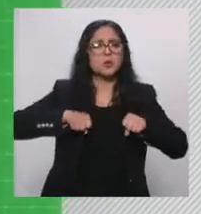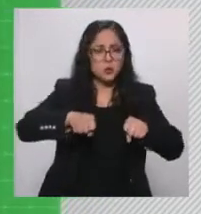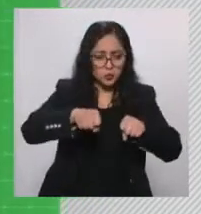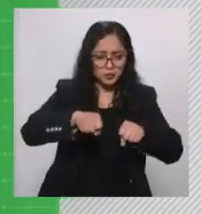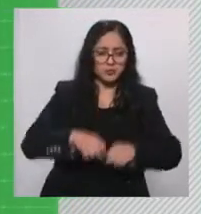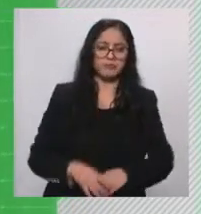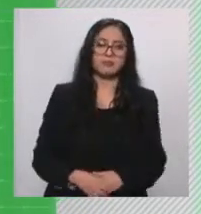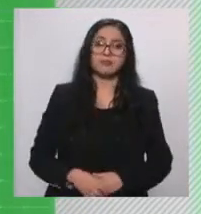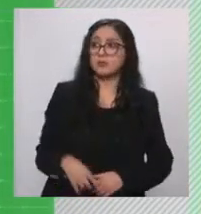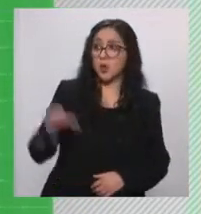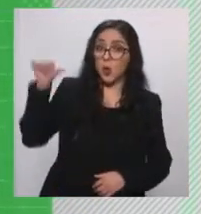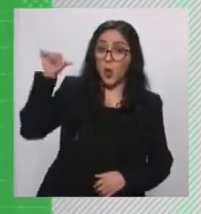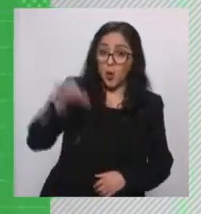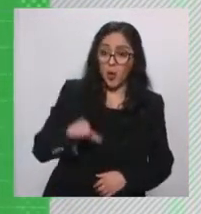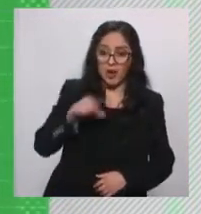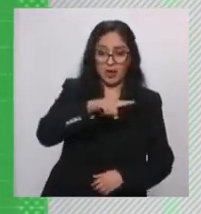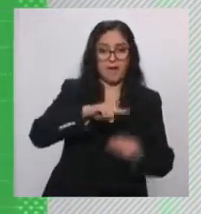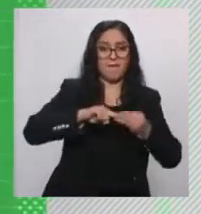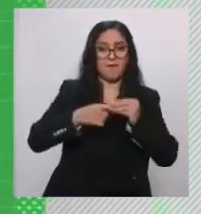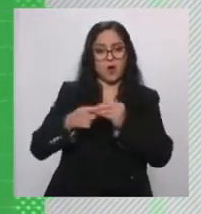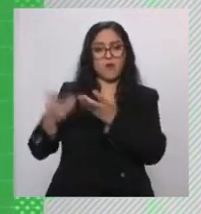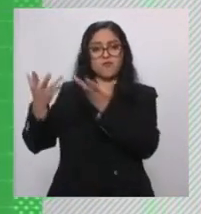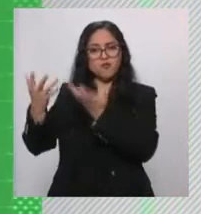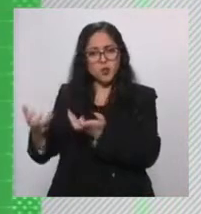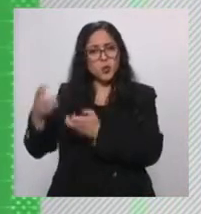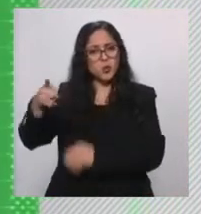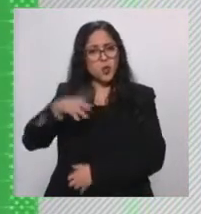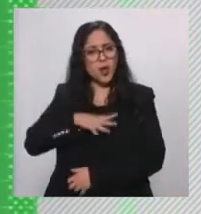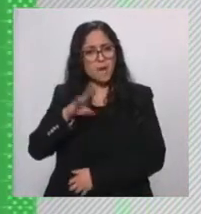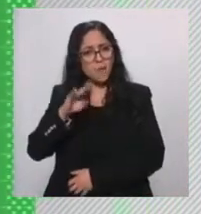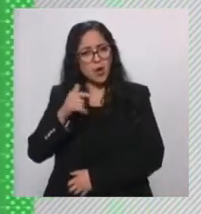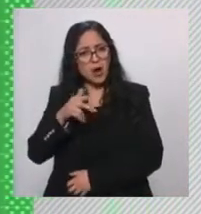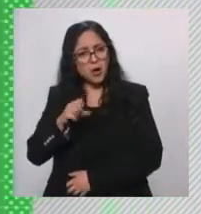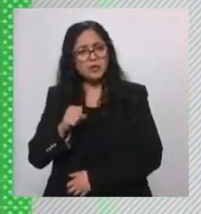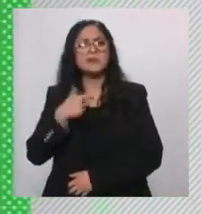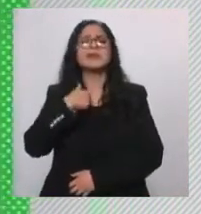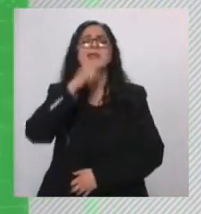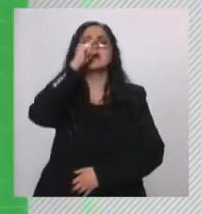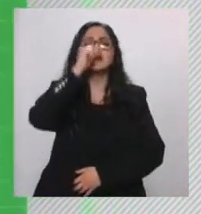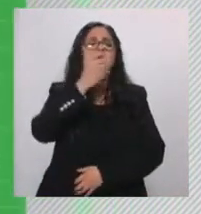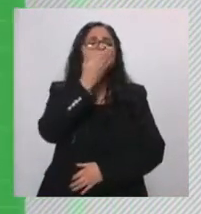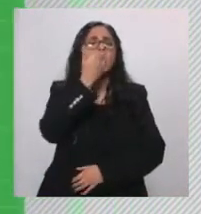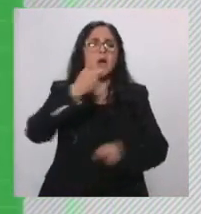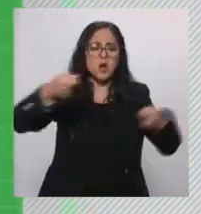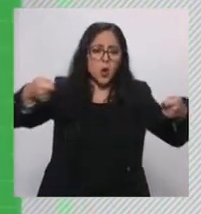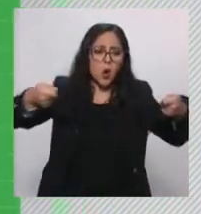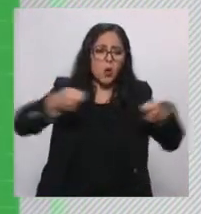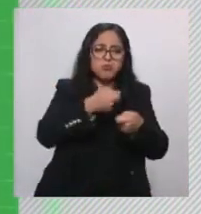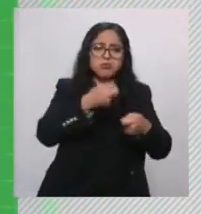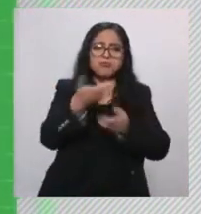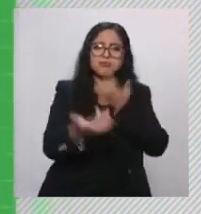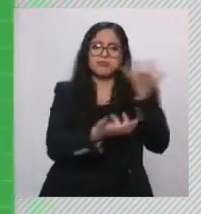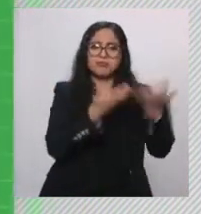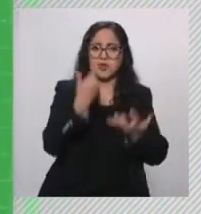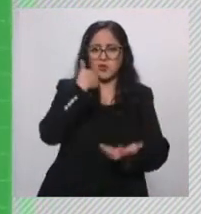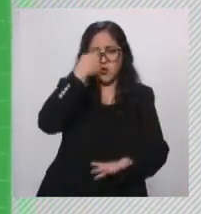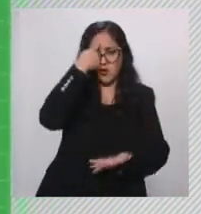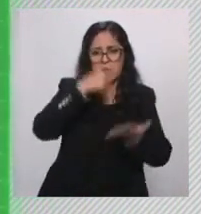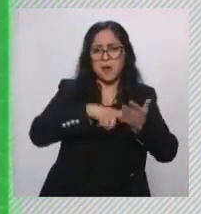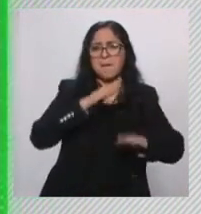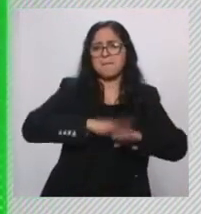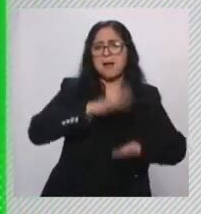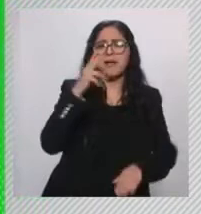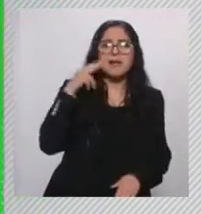remojar los frijoles. Hoy hay que dejarlos. Entonces, ¿tienes búlgaros? Yo no tengo hoy express para ponerlos a cocer, creo que es mucho más rápido, pero eso sí, Fer, mis búlgaros